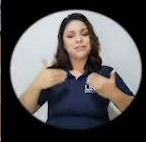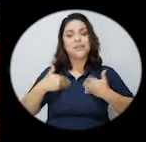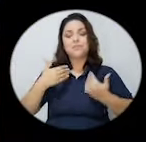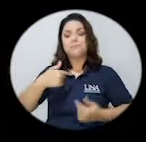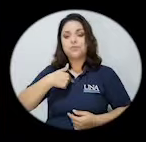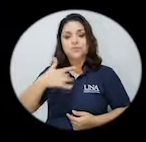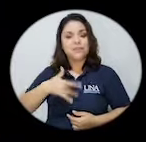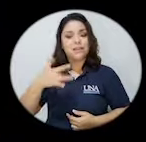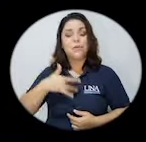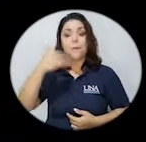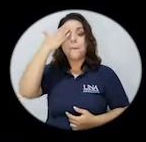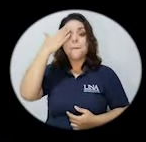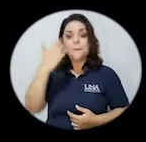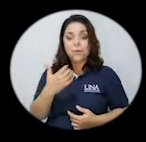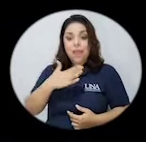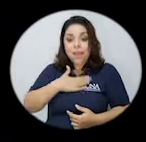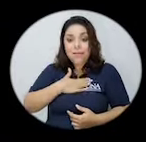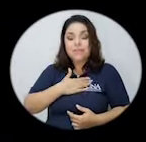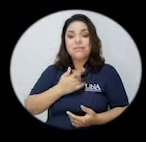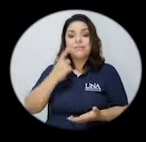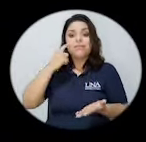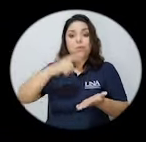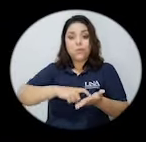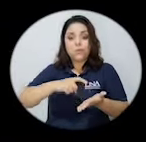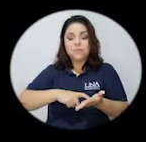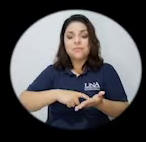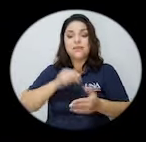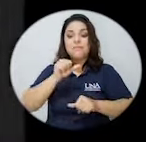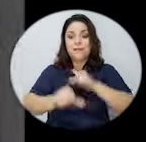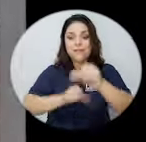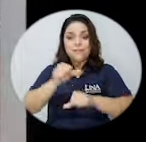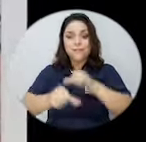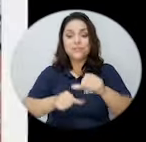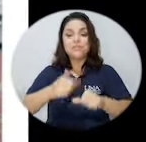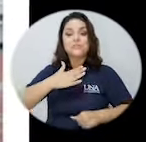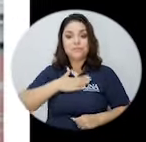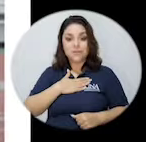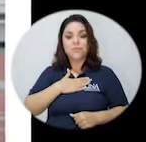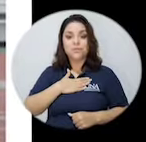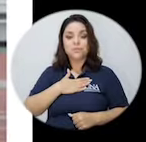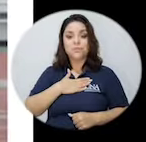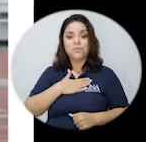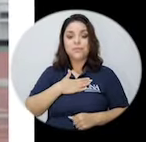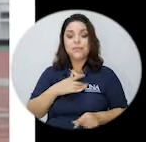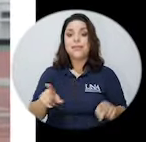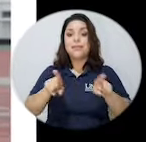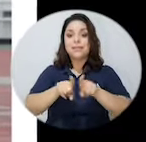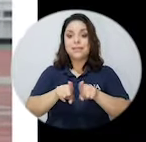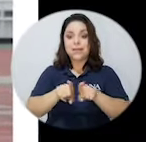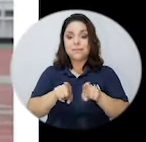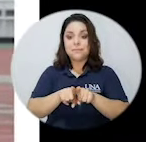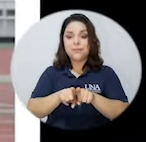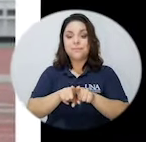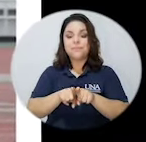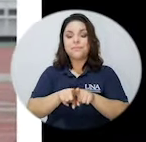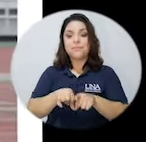parte porque como estaban tomando en cuenta el esfuerzo que yo realicé y también